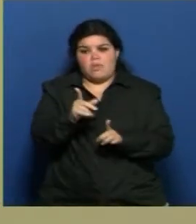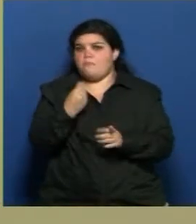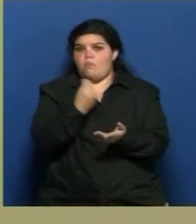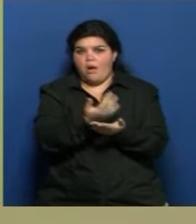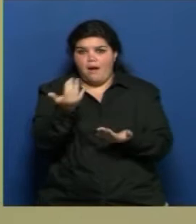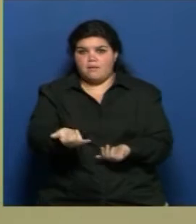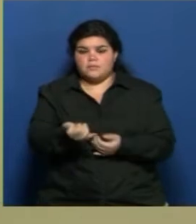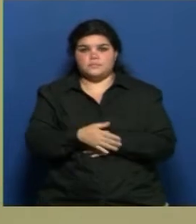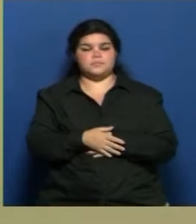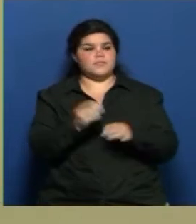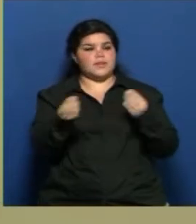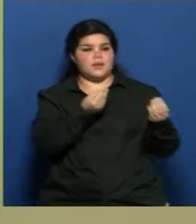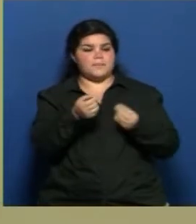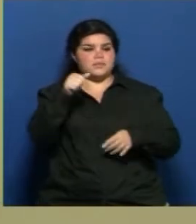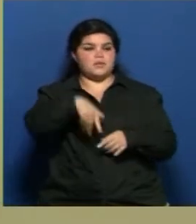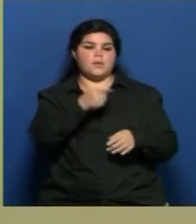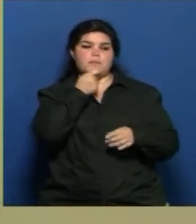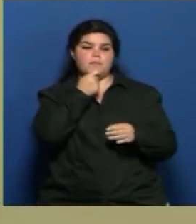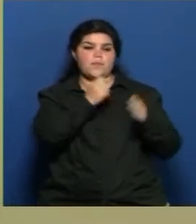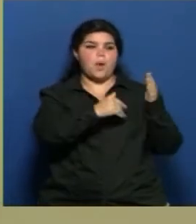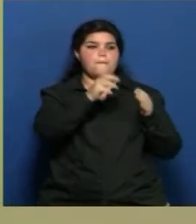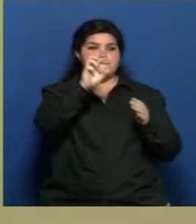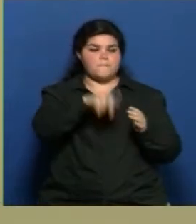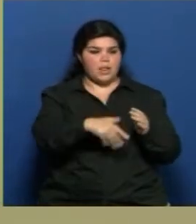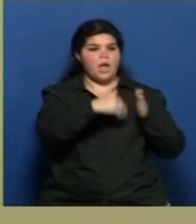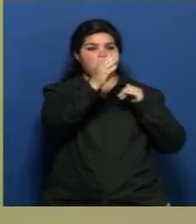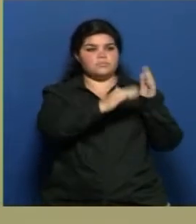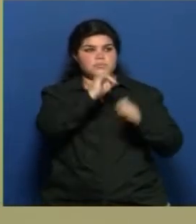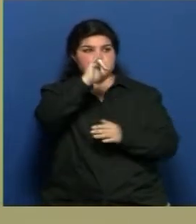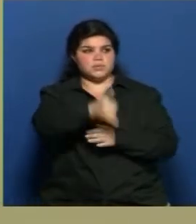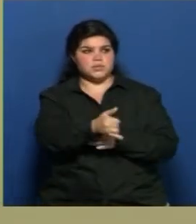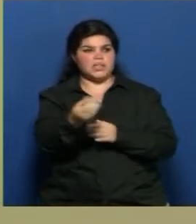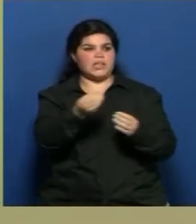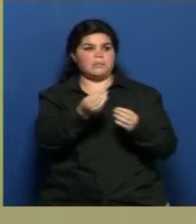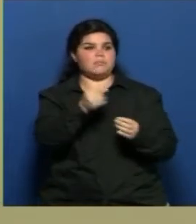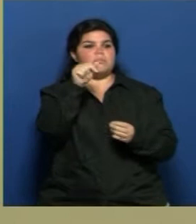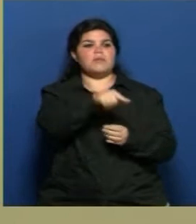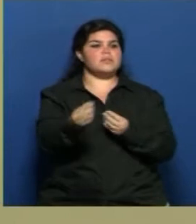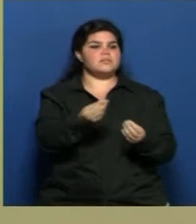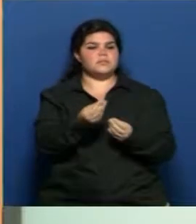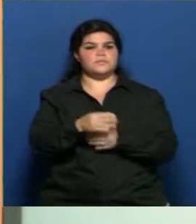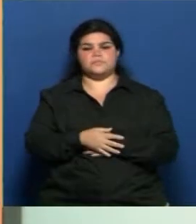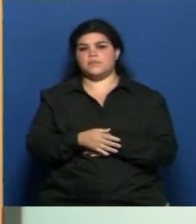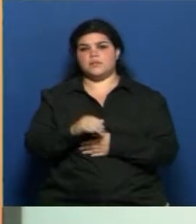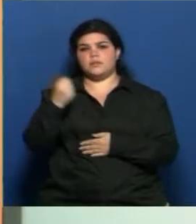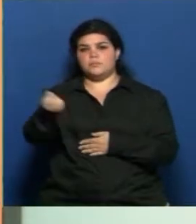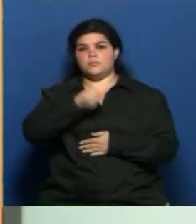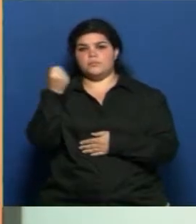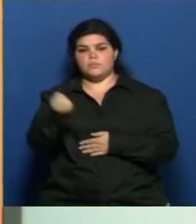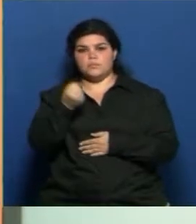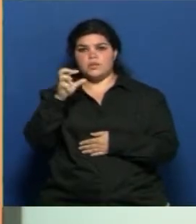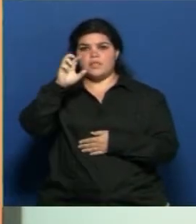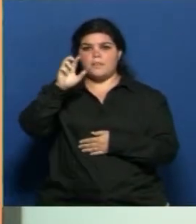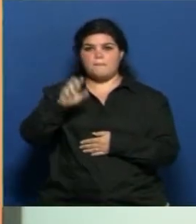lugar en donde se edificó y según este plan de ordenamiento territorial debería producirse ahí? Hay que hacer planes de mitigación de